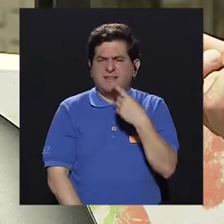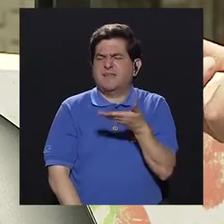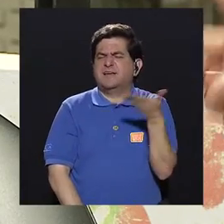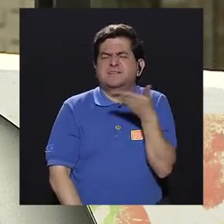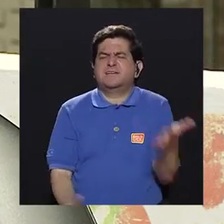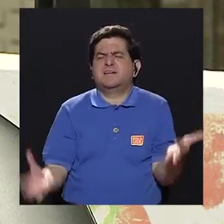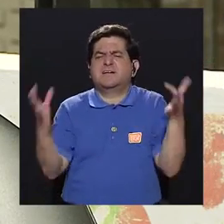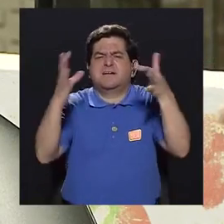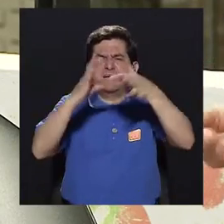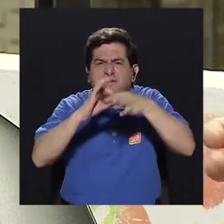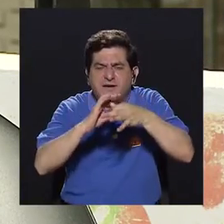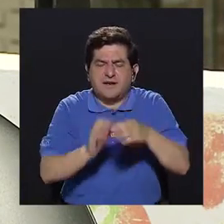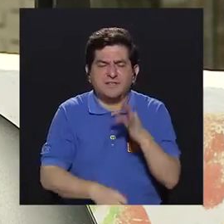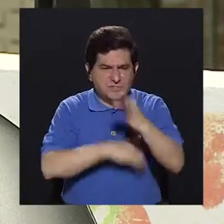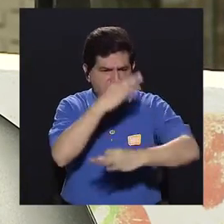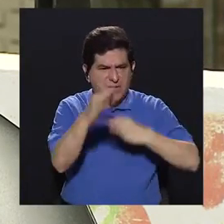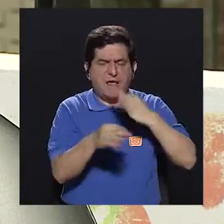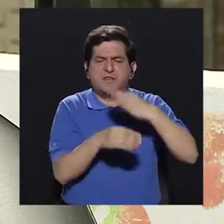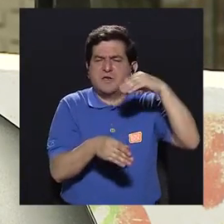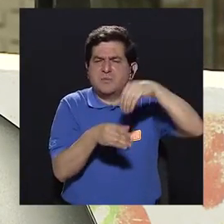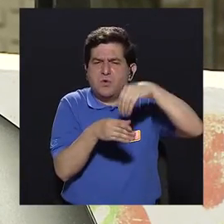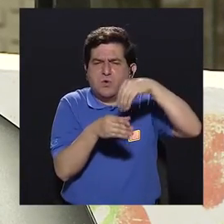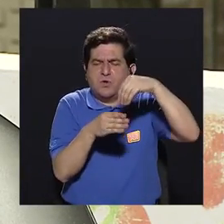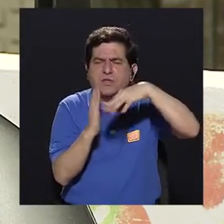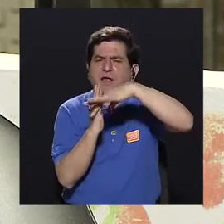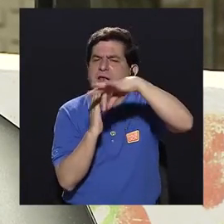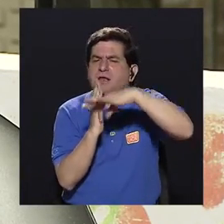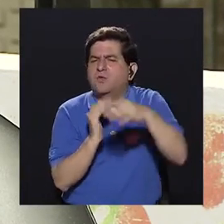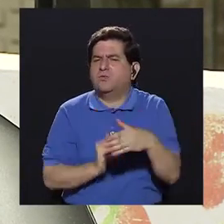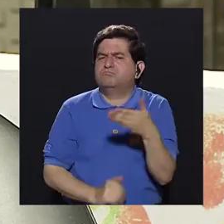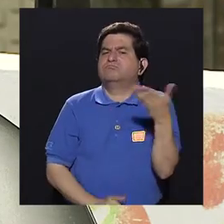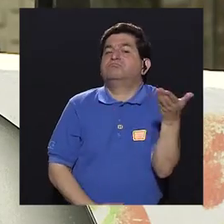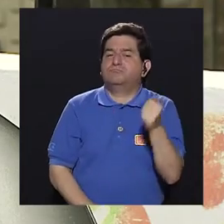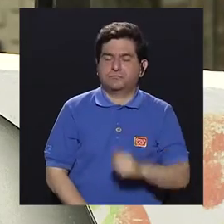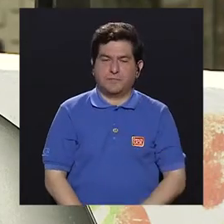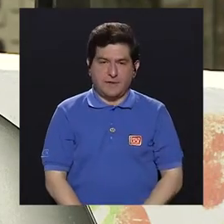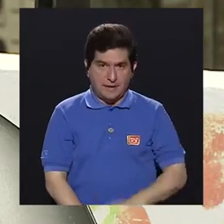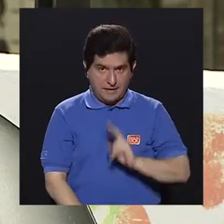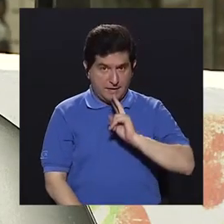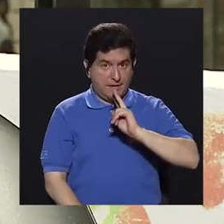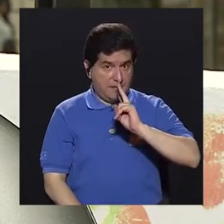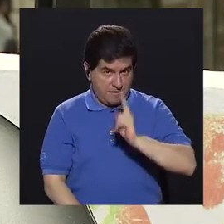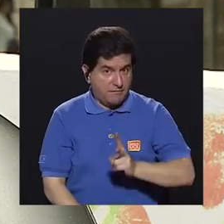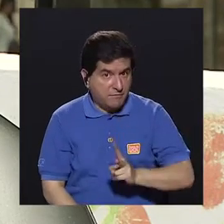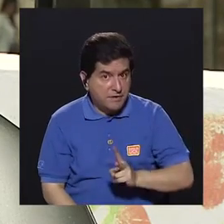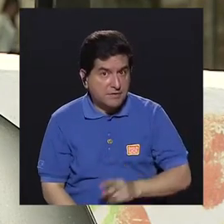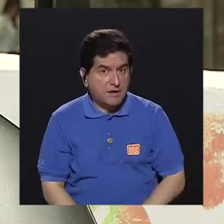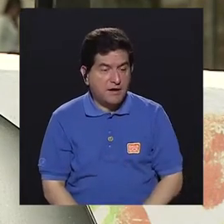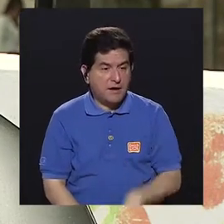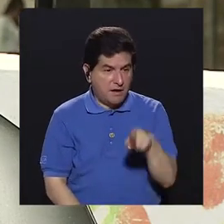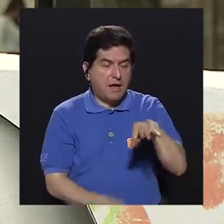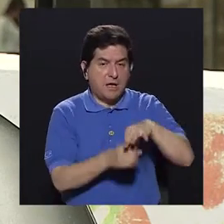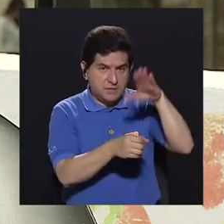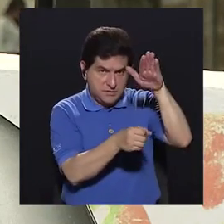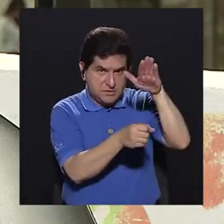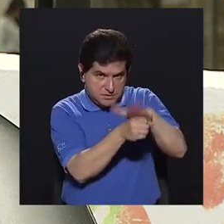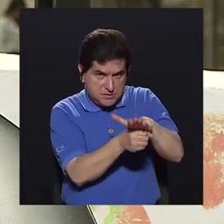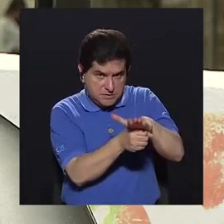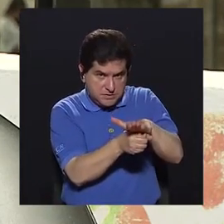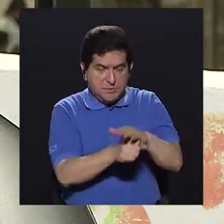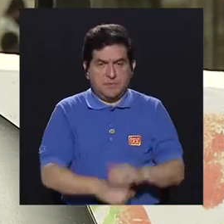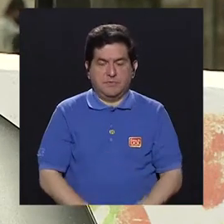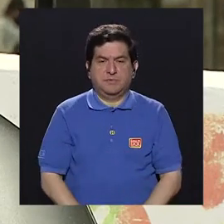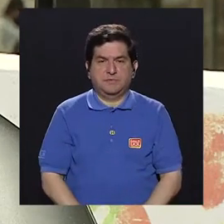decir con respecto a ese tipo de aporte graso? Bueno, en realidad son semillas,